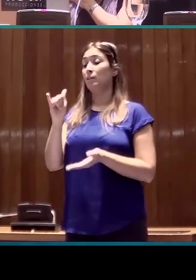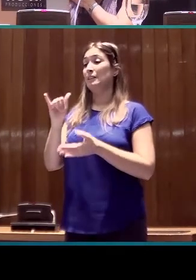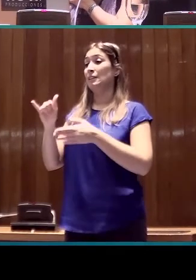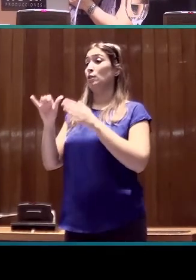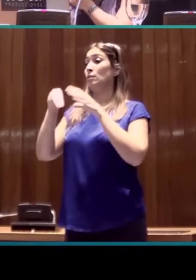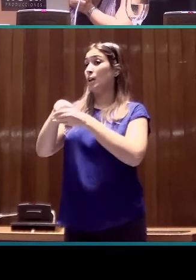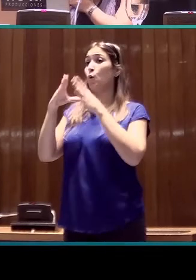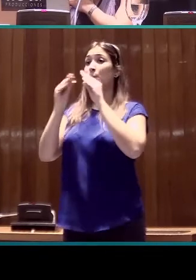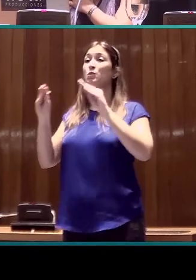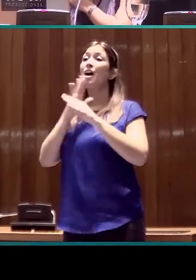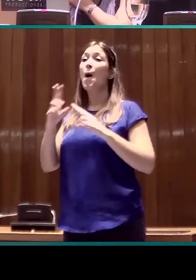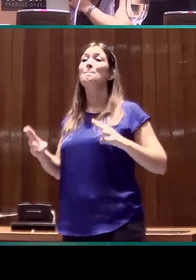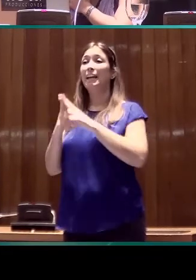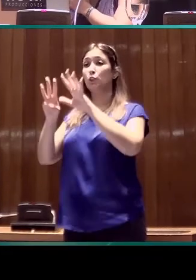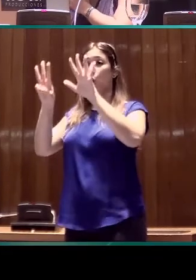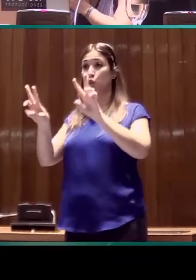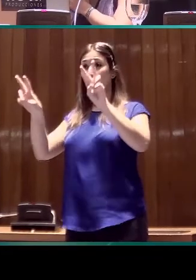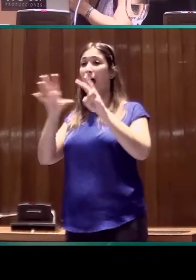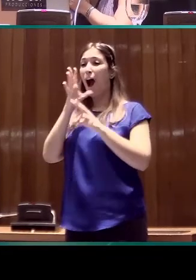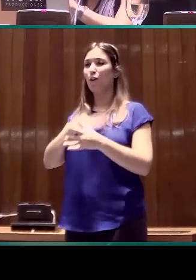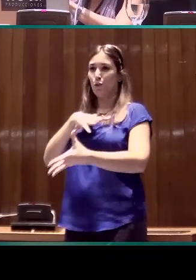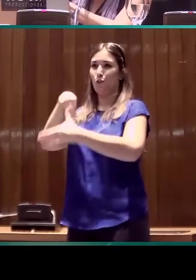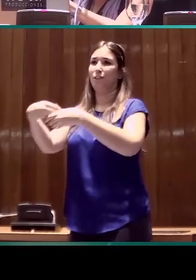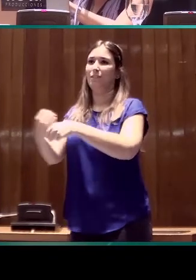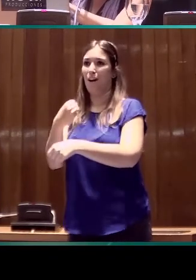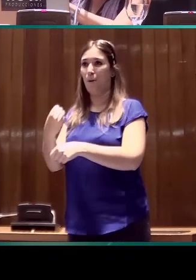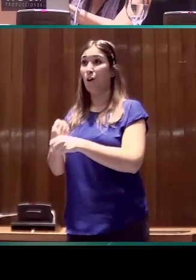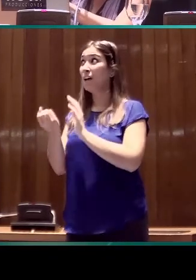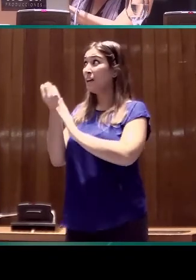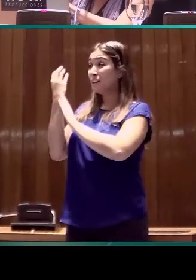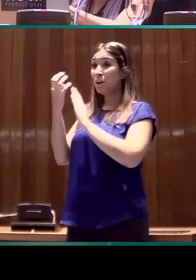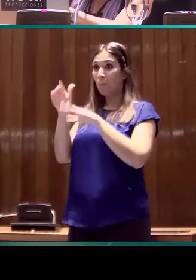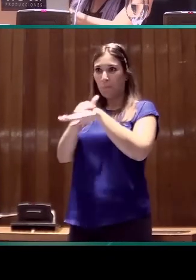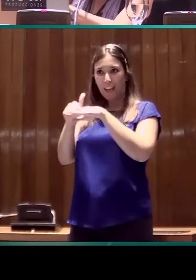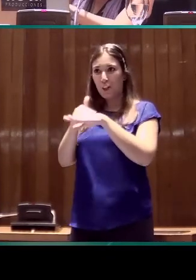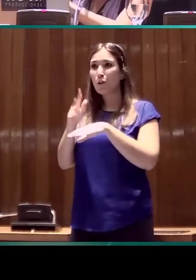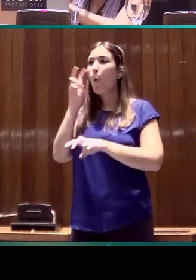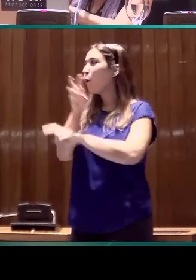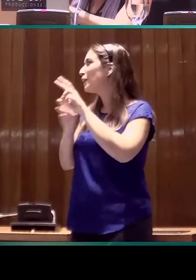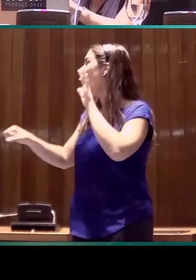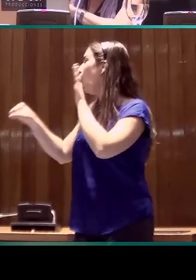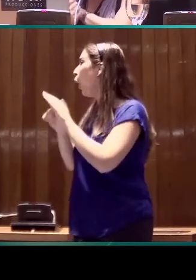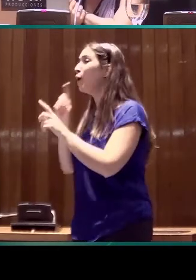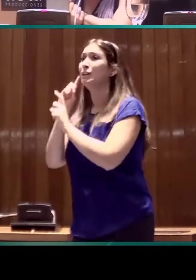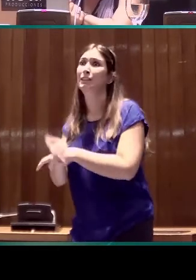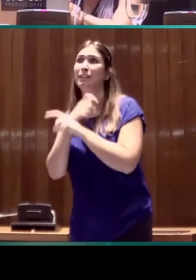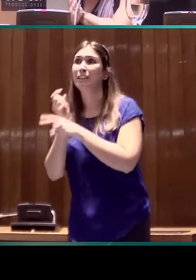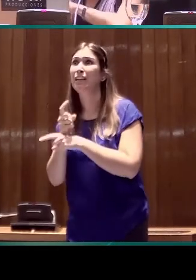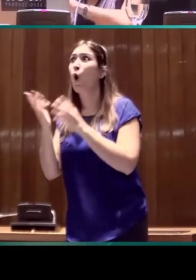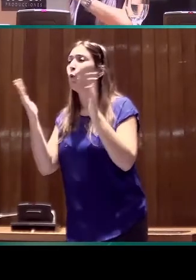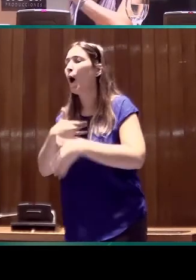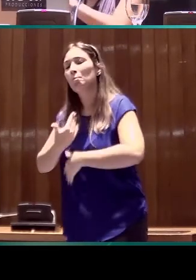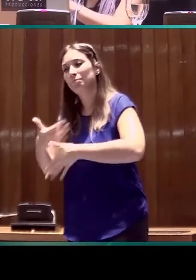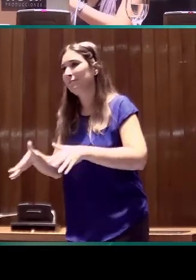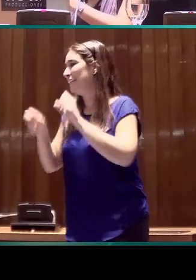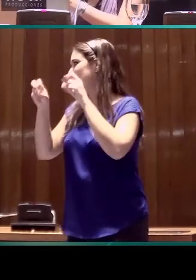la Universidad París 8, que es donde actualmente yo trabajo. No los he puesto porque no encontré el logotipo concreto. Entonces,